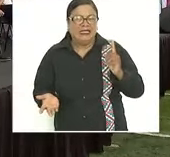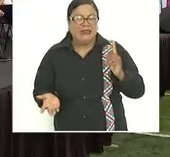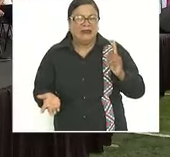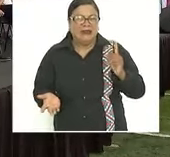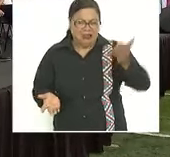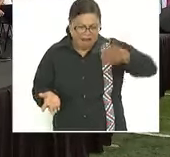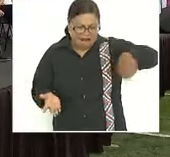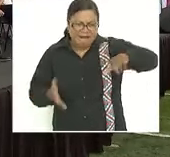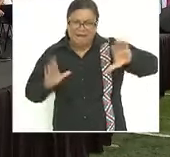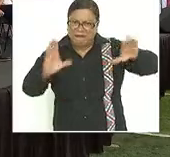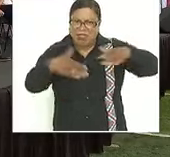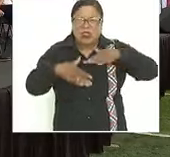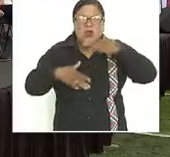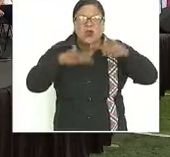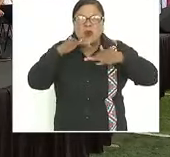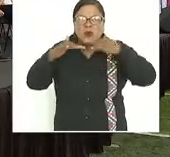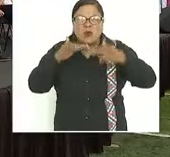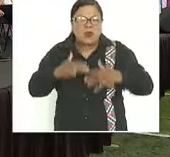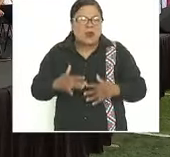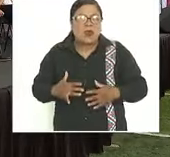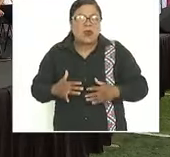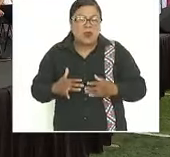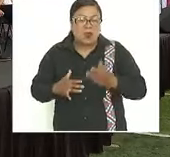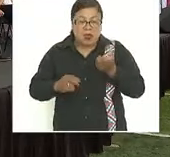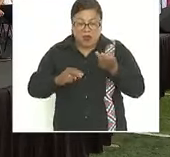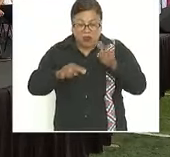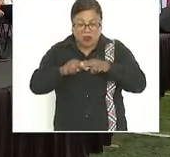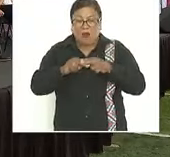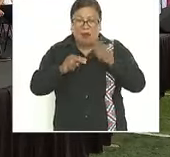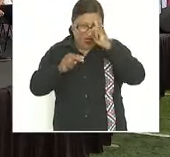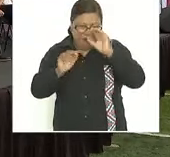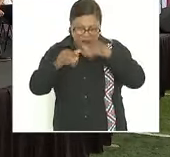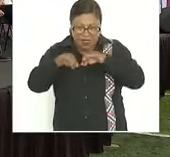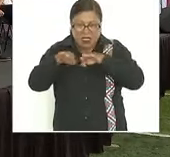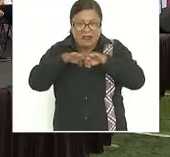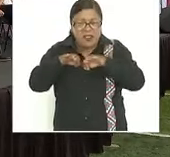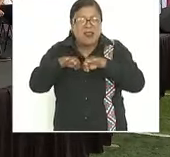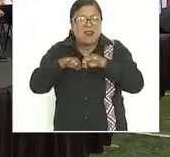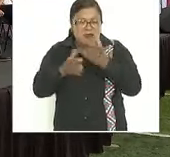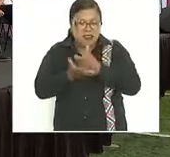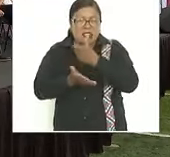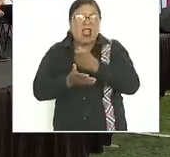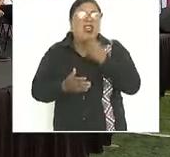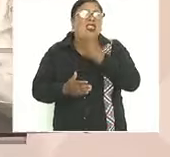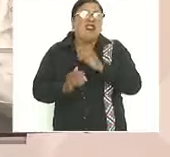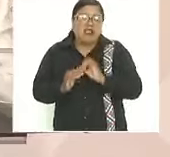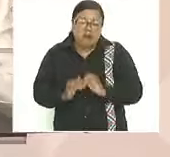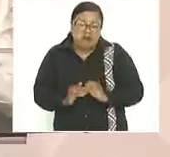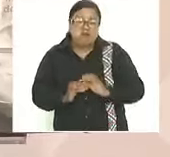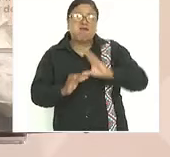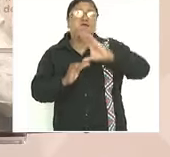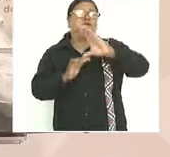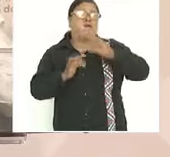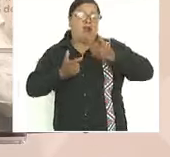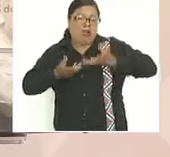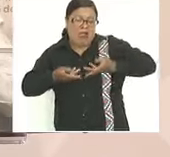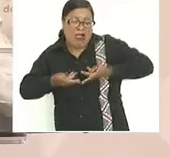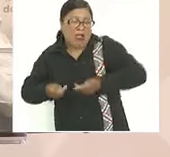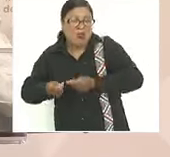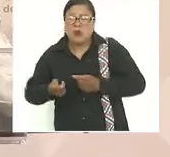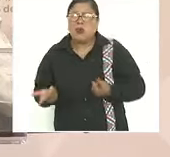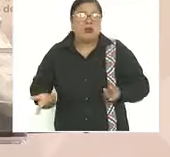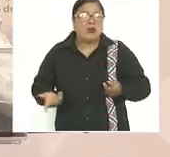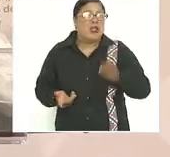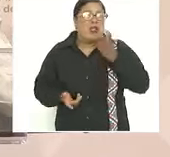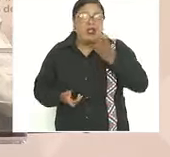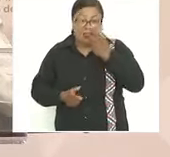corruptos que si aumentaban el salario iba a haber inflación y por eso en